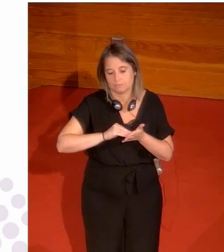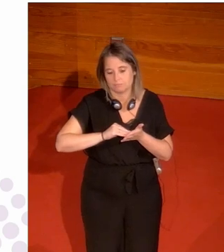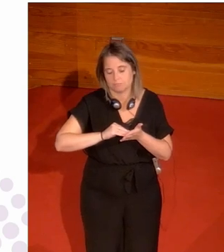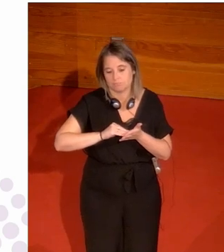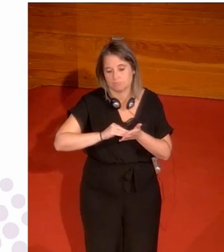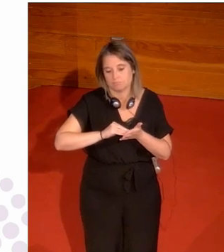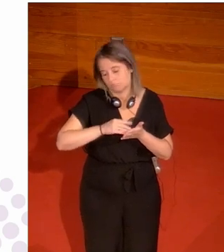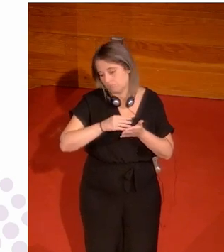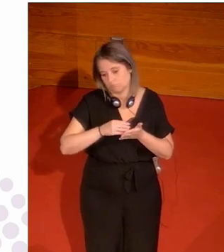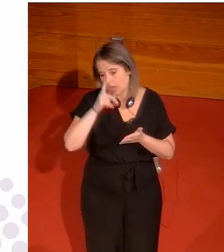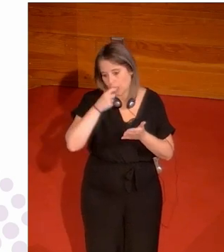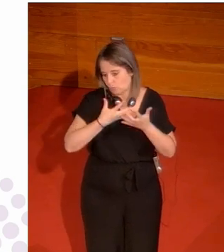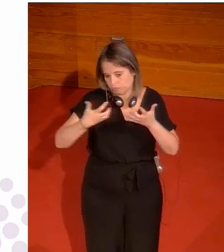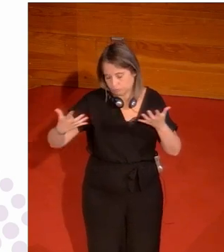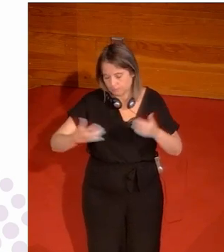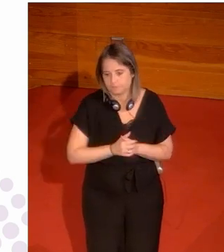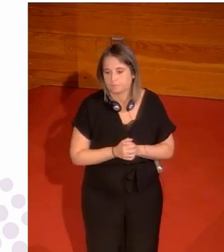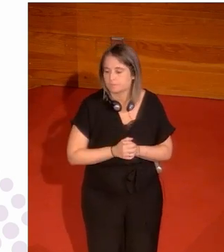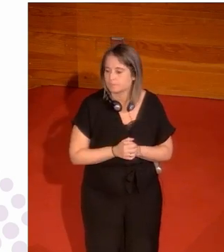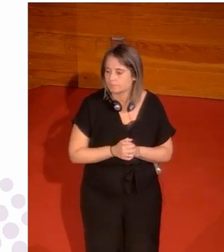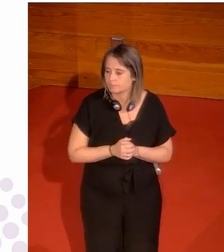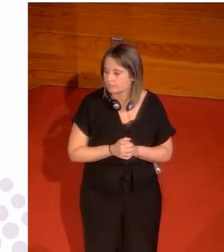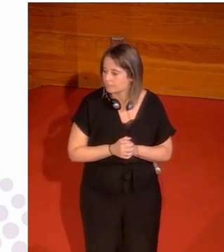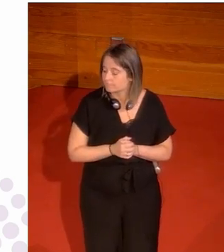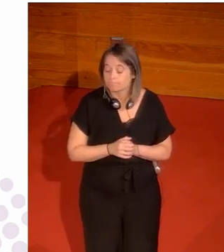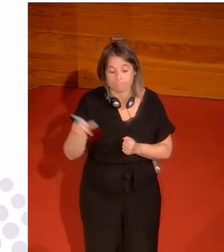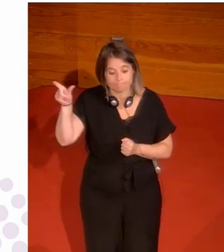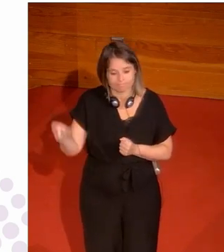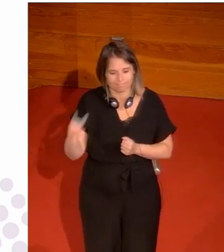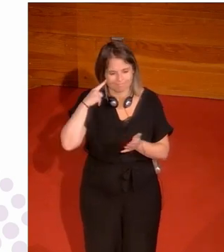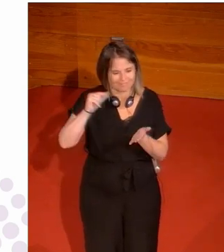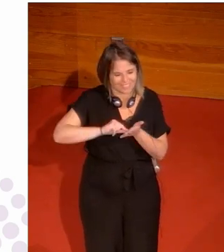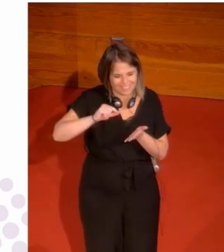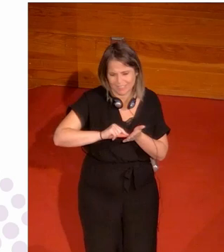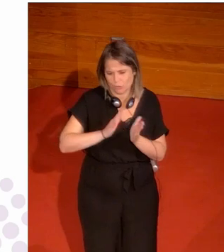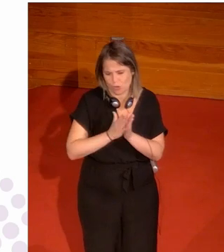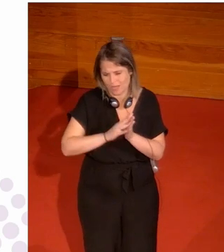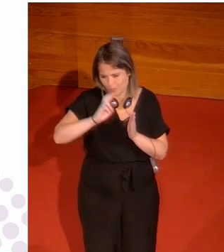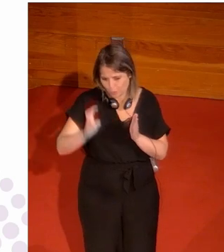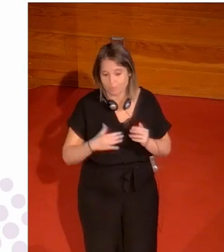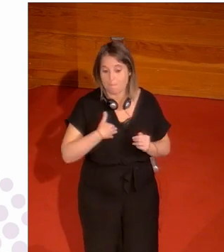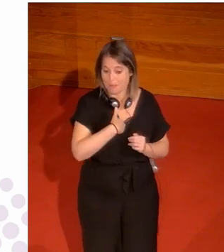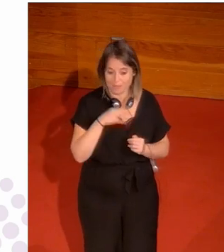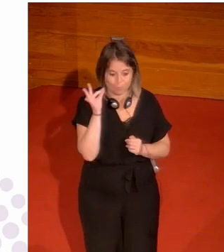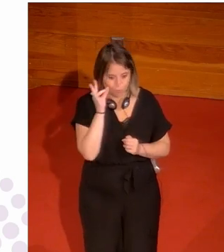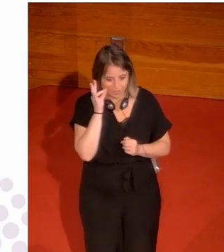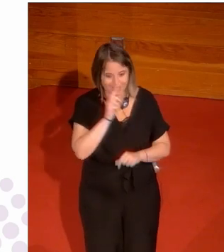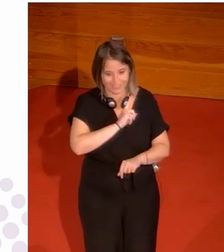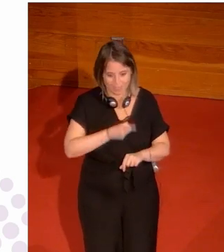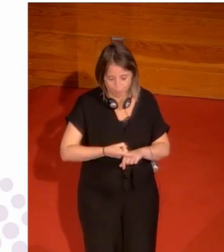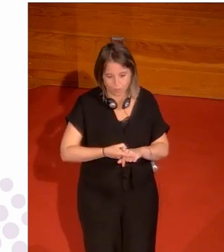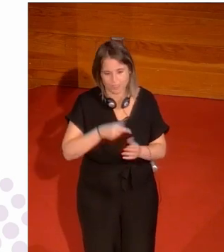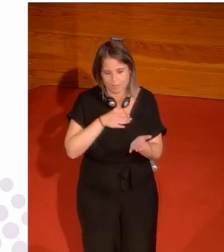2008-an. Bueno, Paloma ha escrito, entre otros libros, El papel de las mujeres en el deporte,